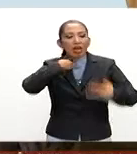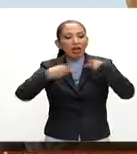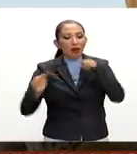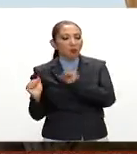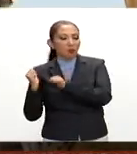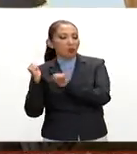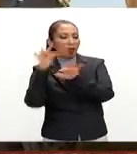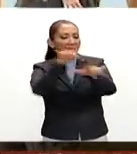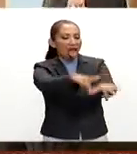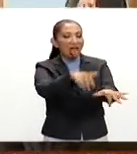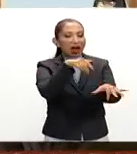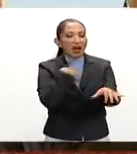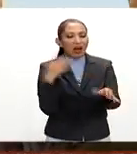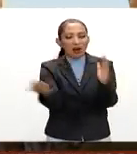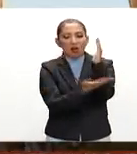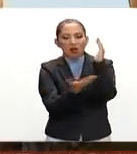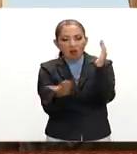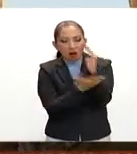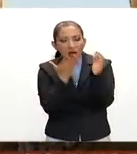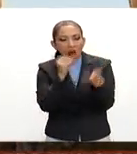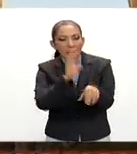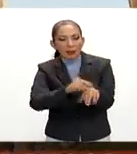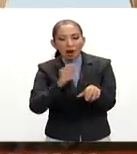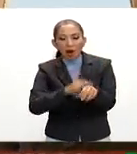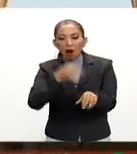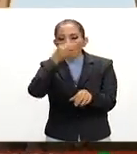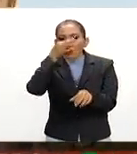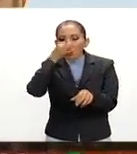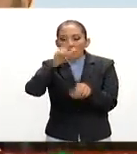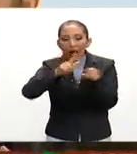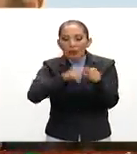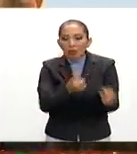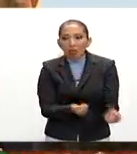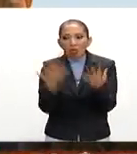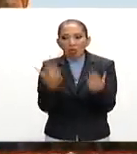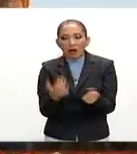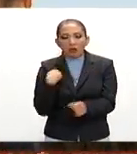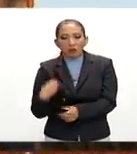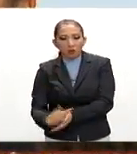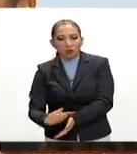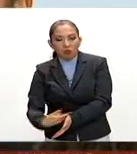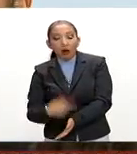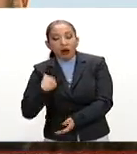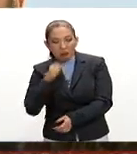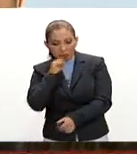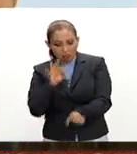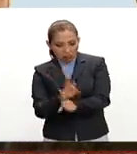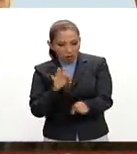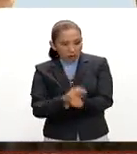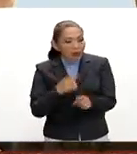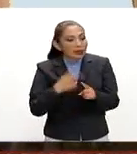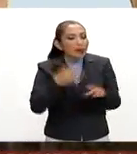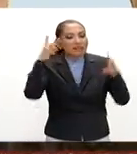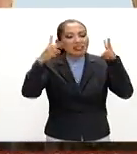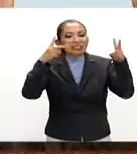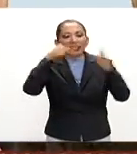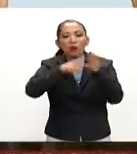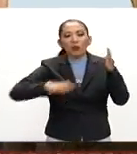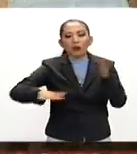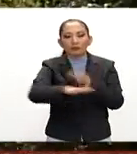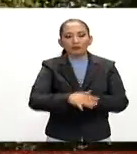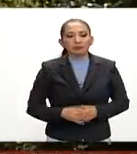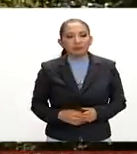invasiones tala ilegal también tráfico de flora y fauna y algo muy importante es que le brinden la seguridad a quienes visiten las áreas